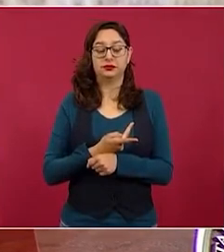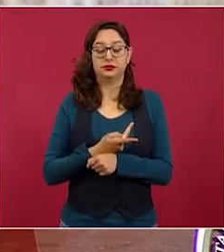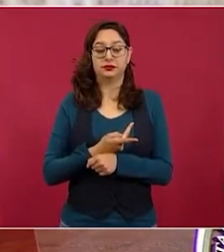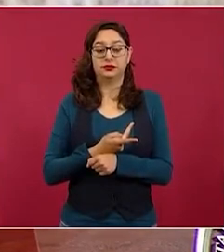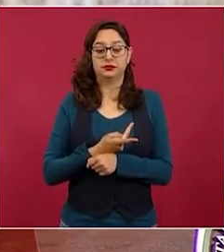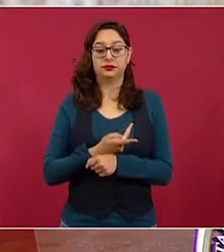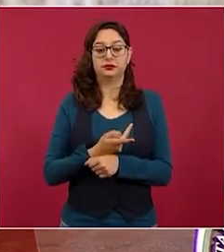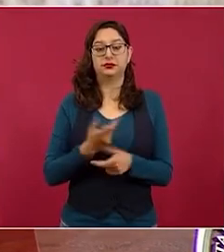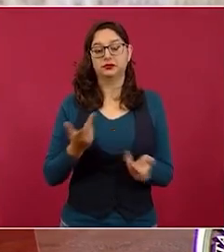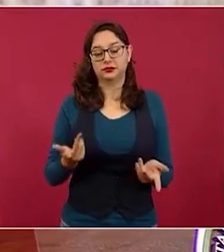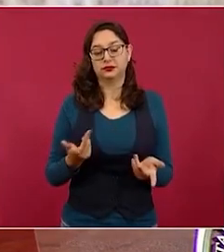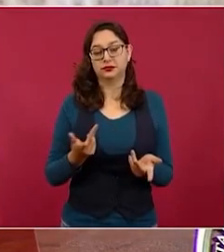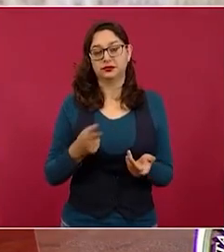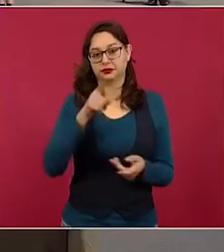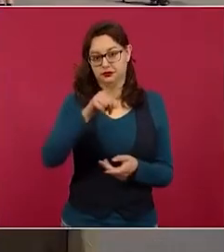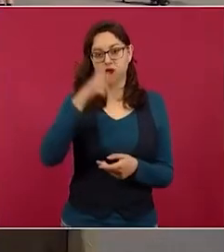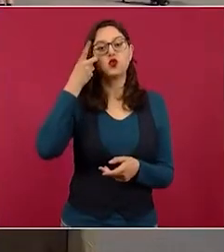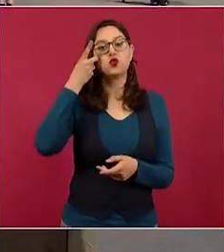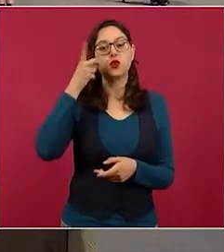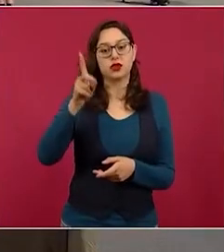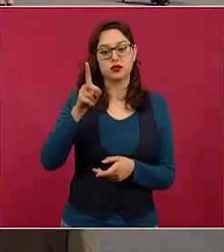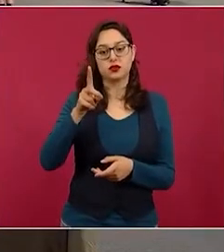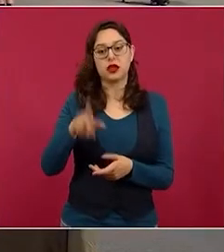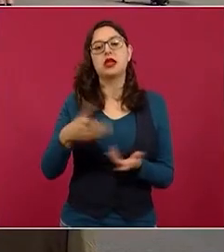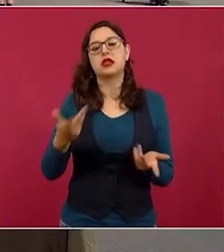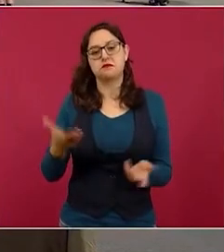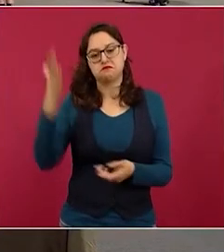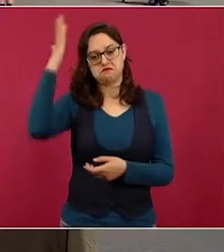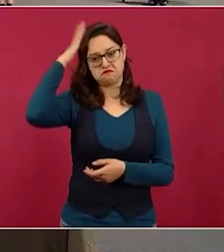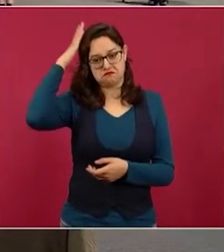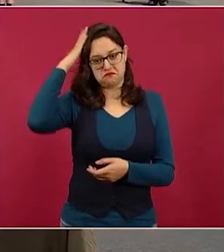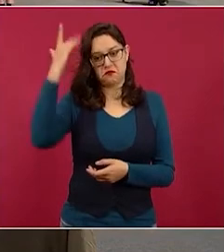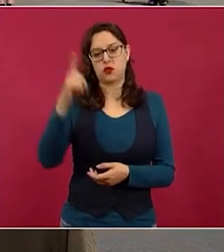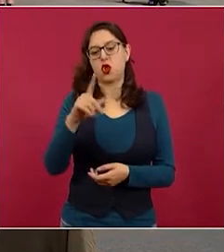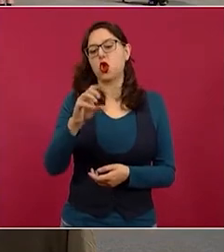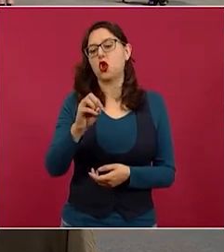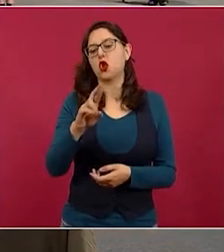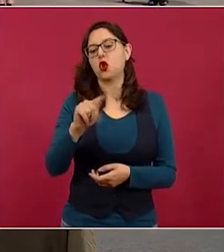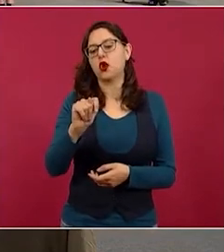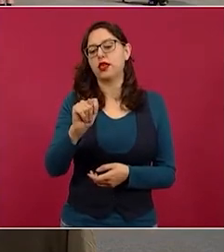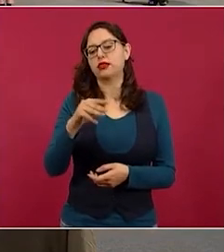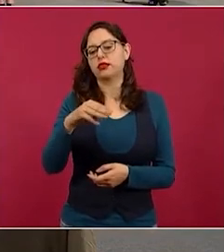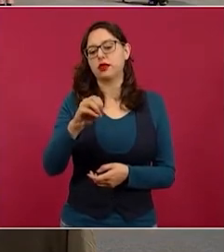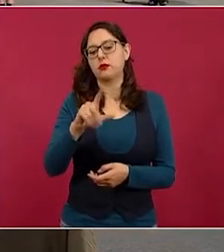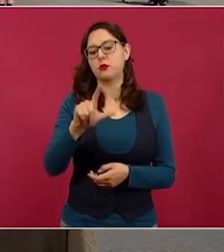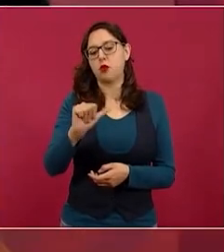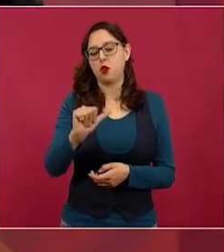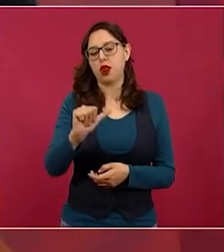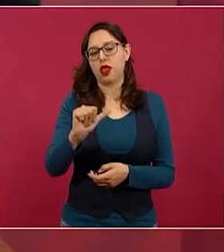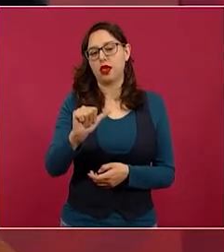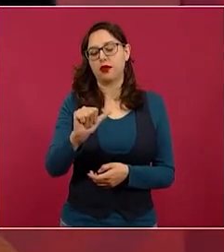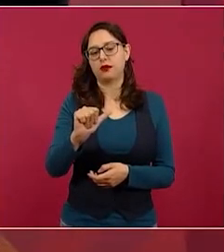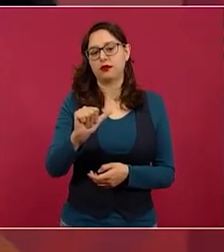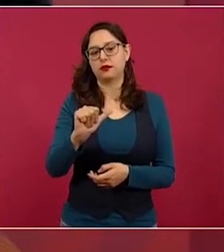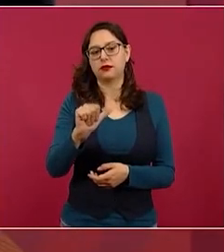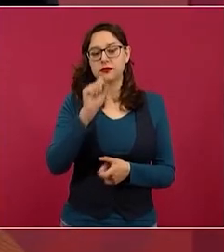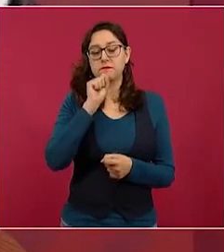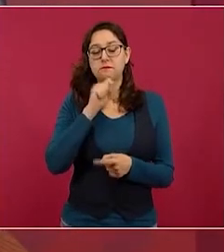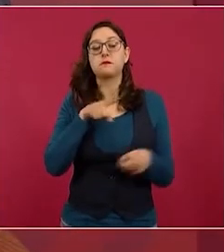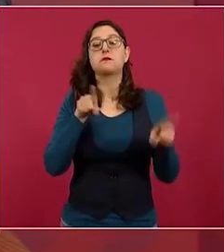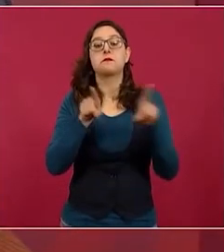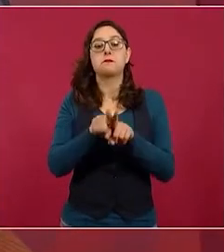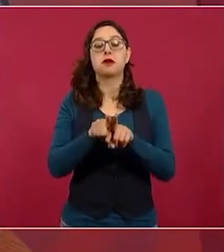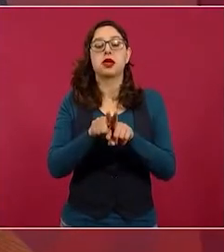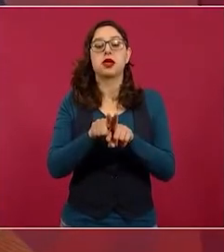es Loret de Mola principal y están vinculados con el grupo